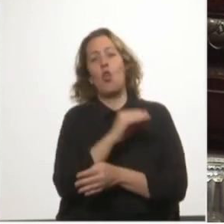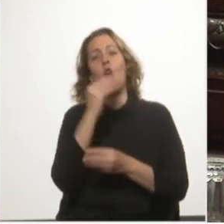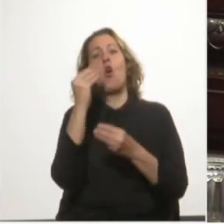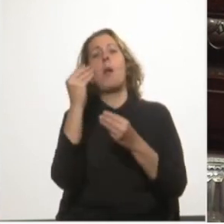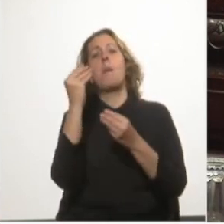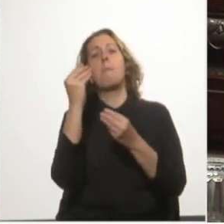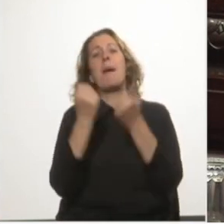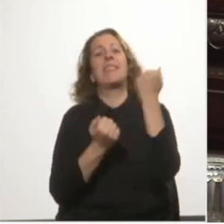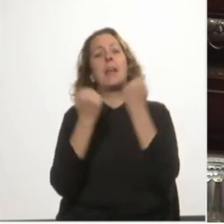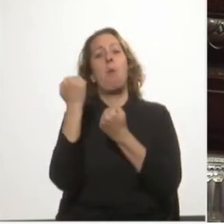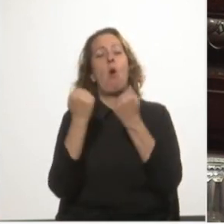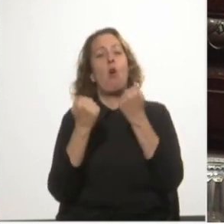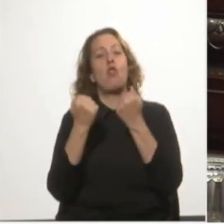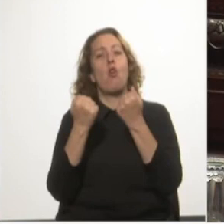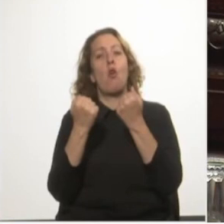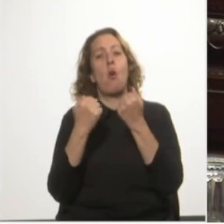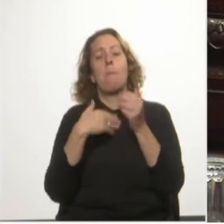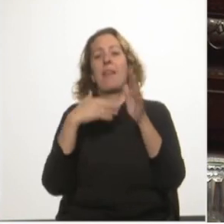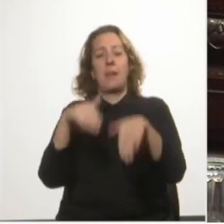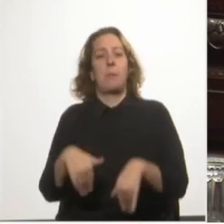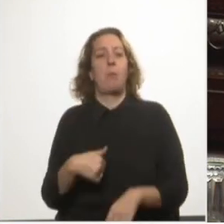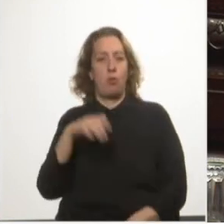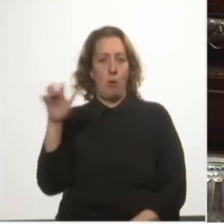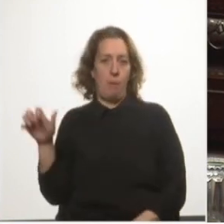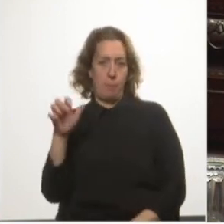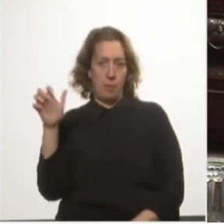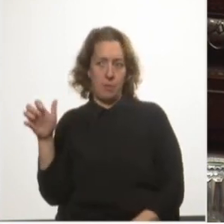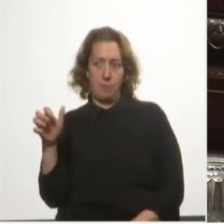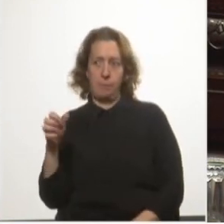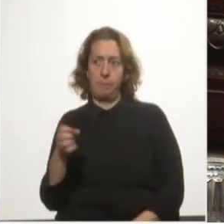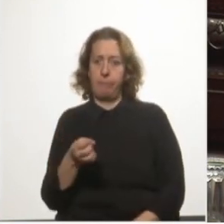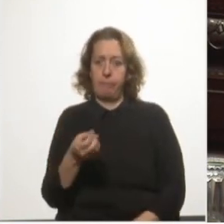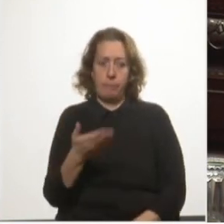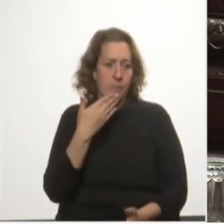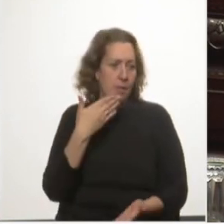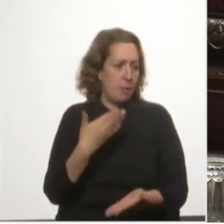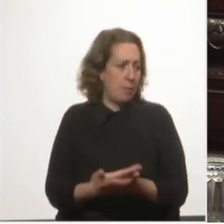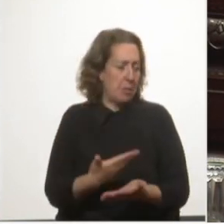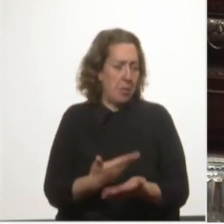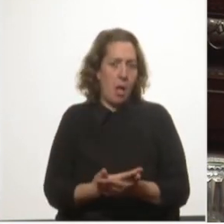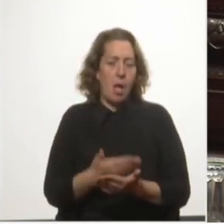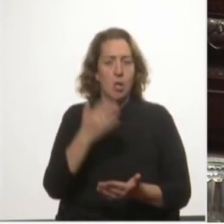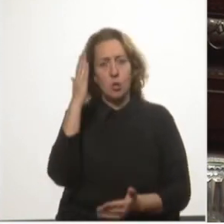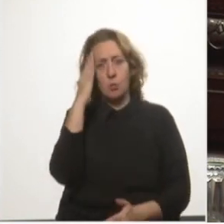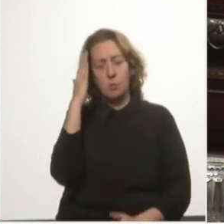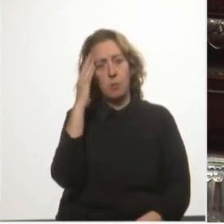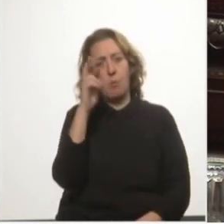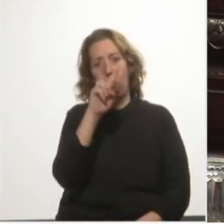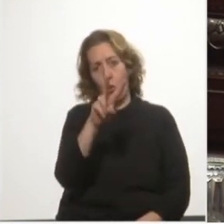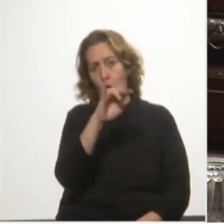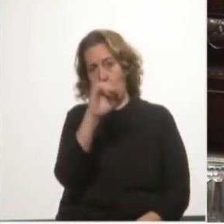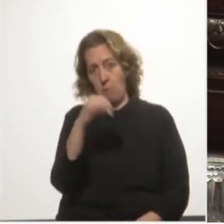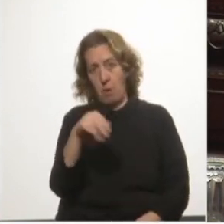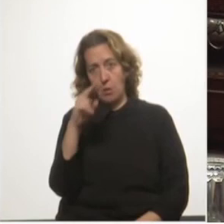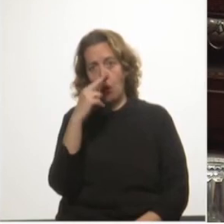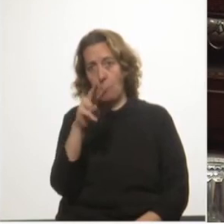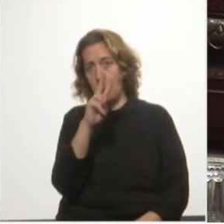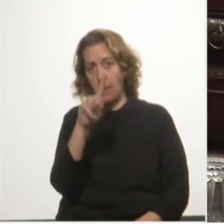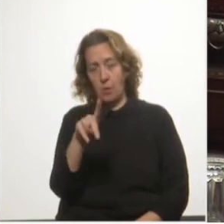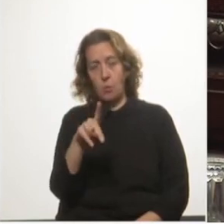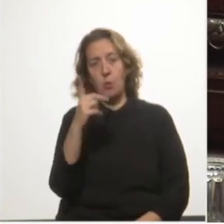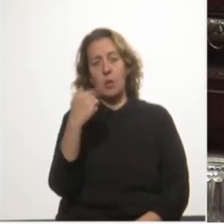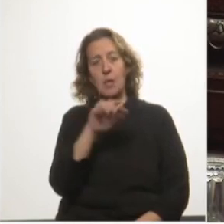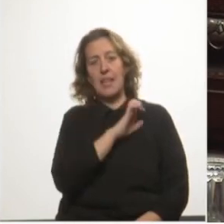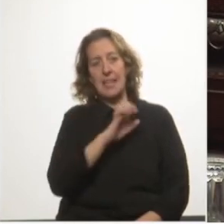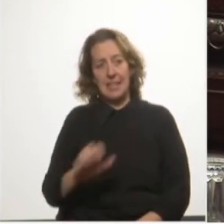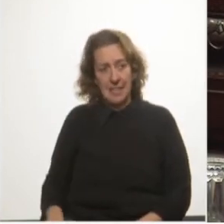Por lo anterior, grande fue nuestra sorpresa al enterarnos el 2 de marzo de 2021 que el Estado